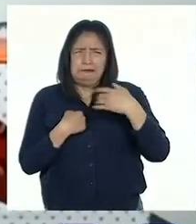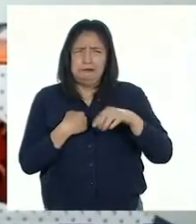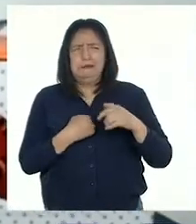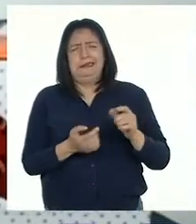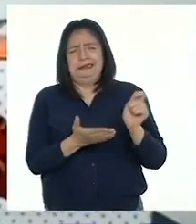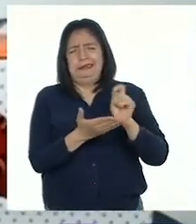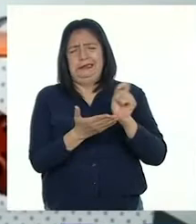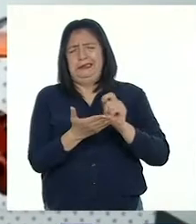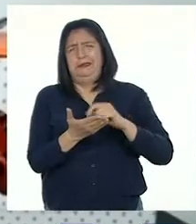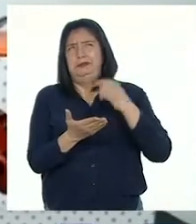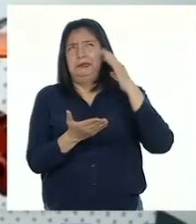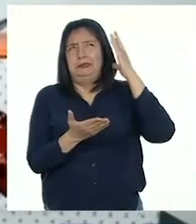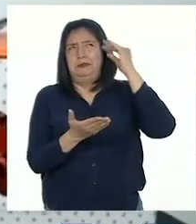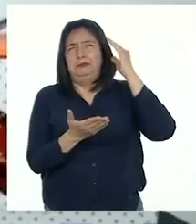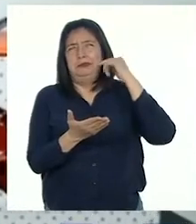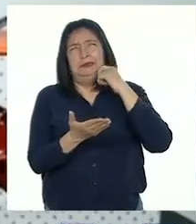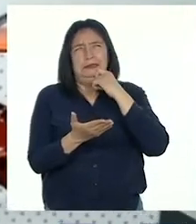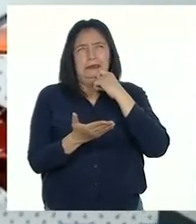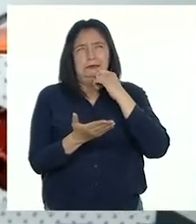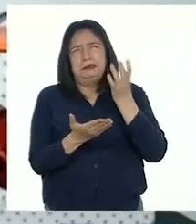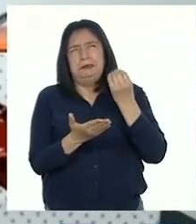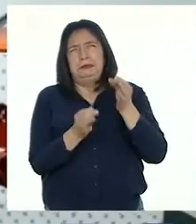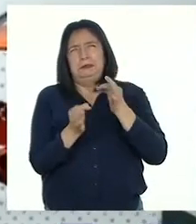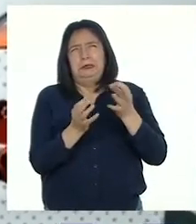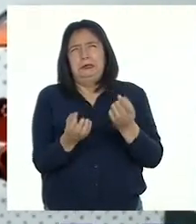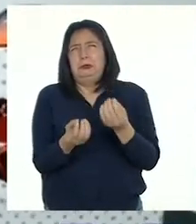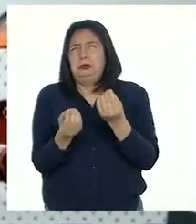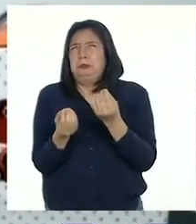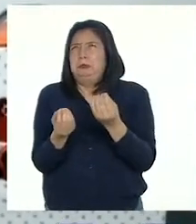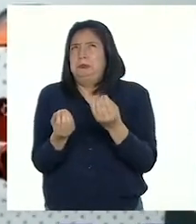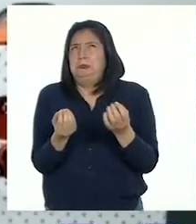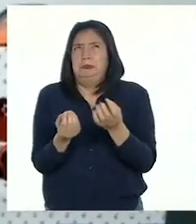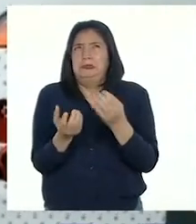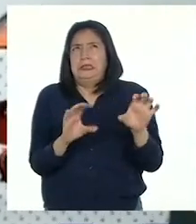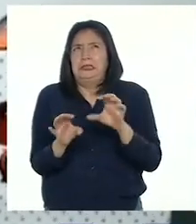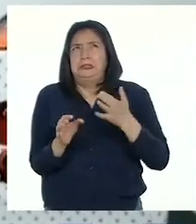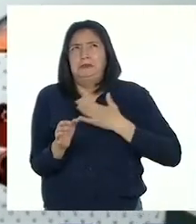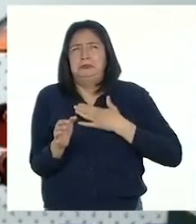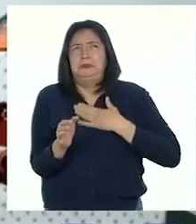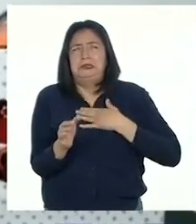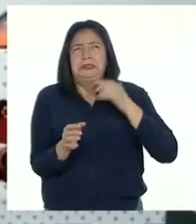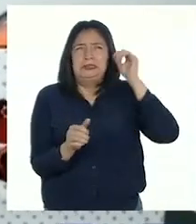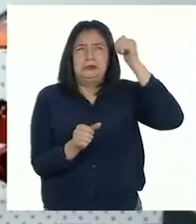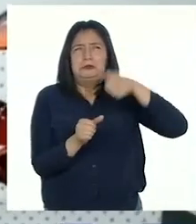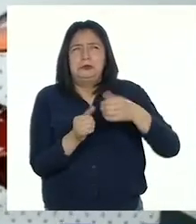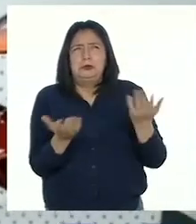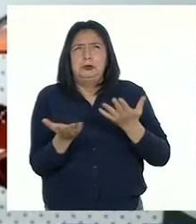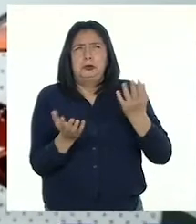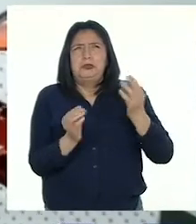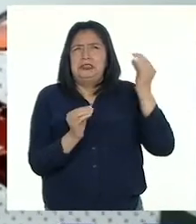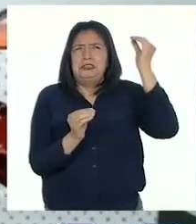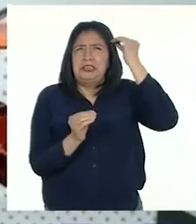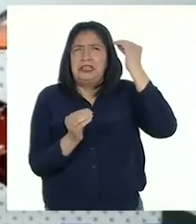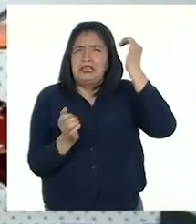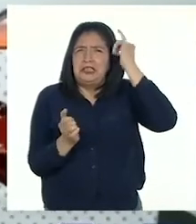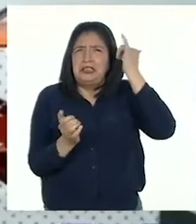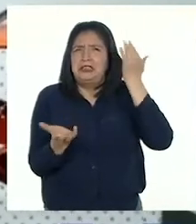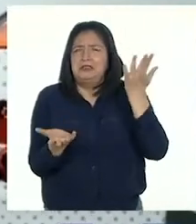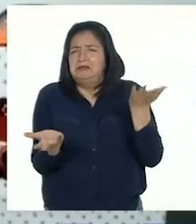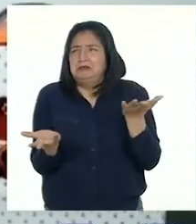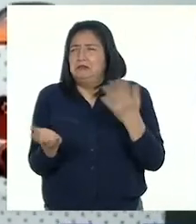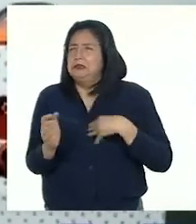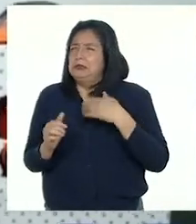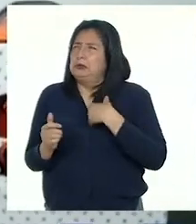anécdotas, para explicar cómo se producen mis recuerdos y dónde se almacenan. También tuve